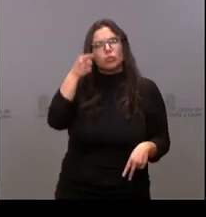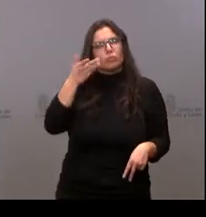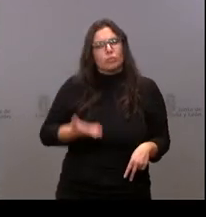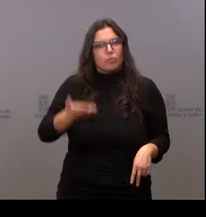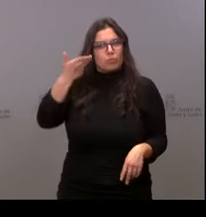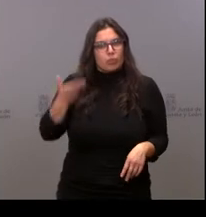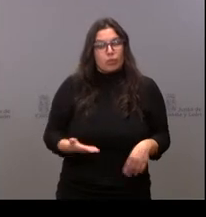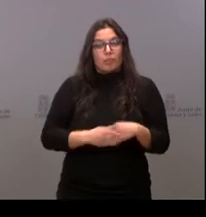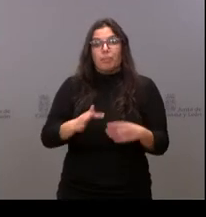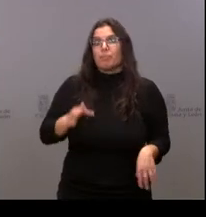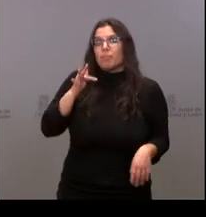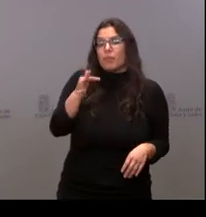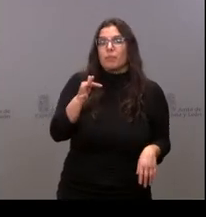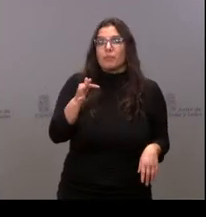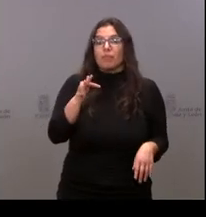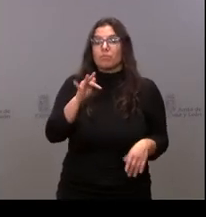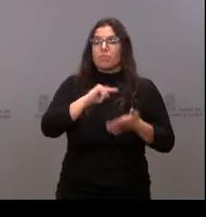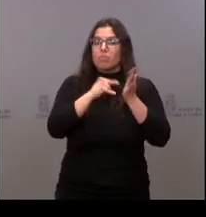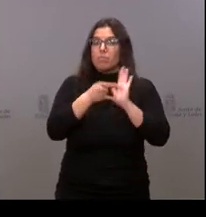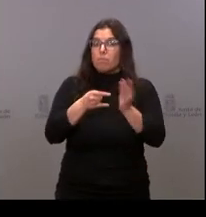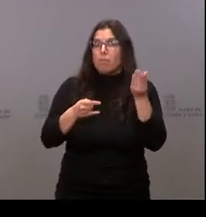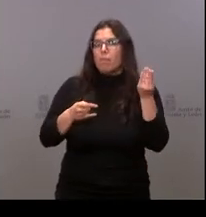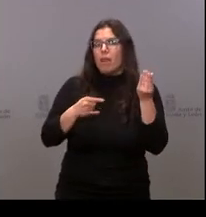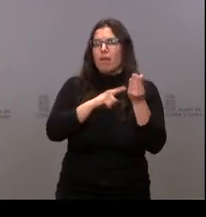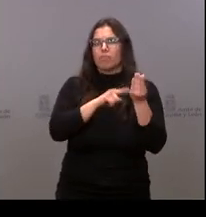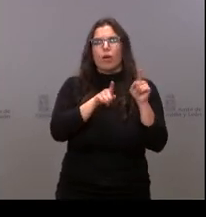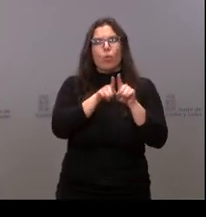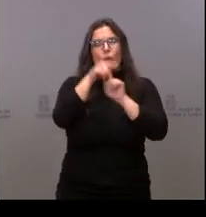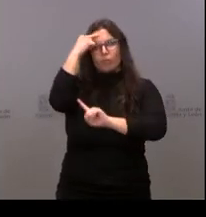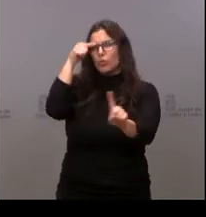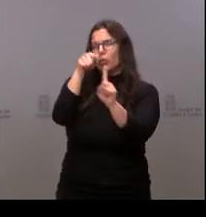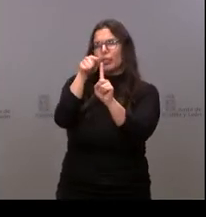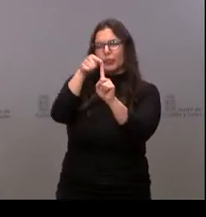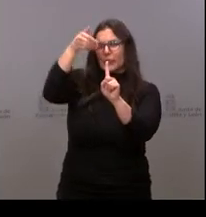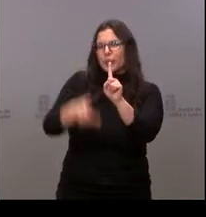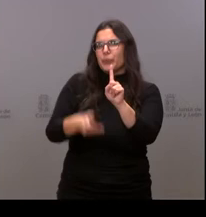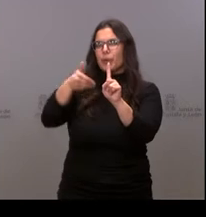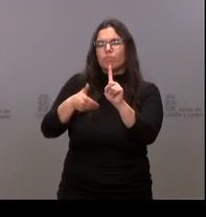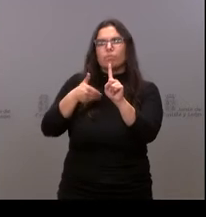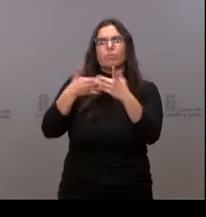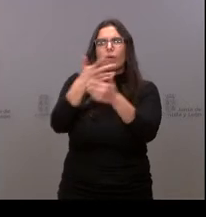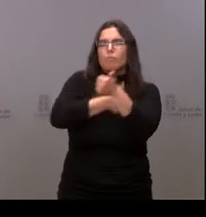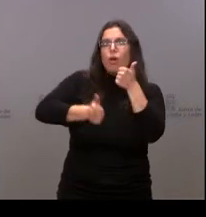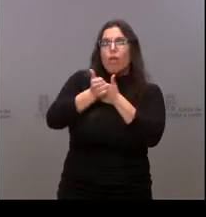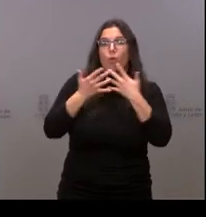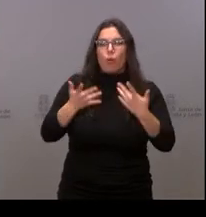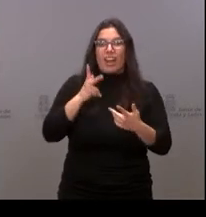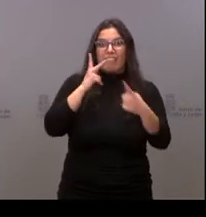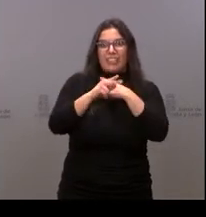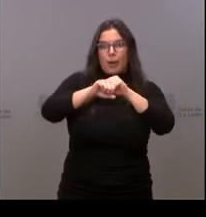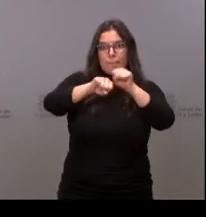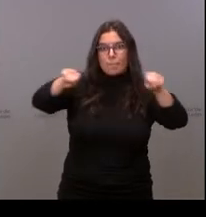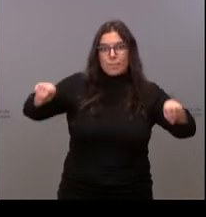Yo además sobre todo un plan que tiene como objetivo fundamental afrontar la lucha contra la despoblación